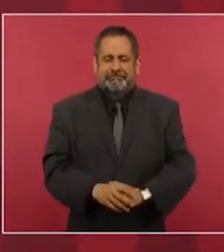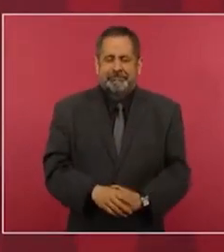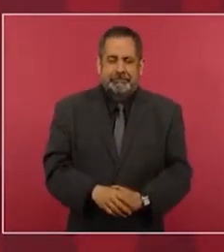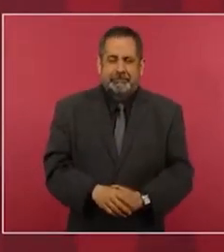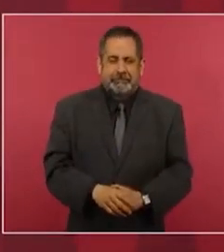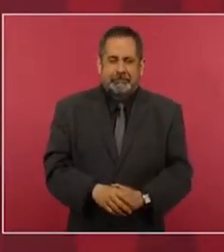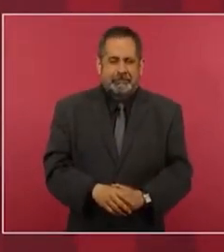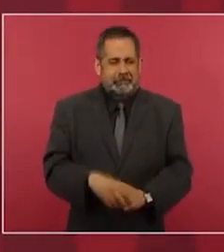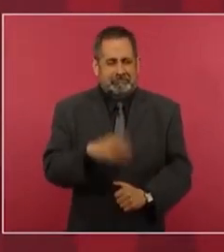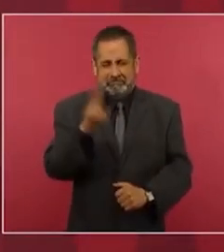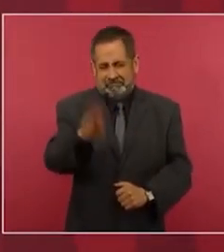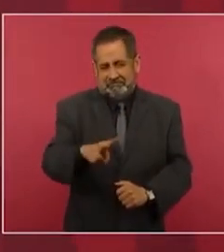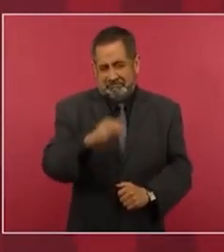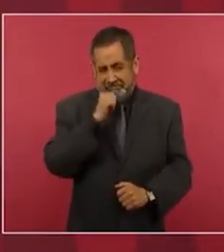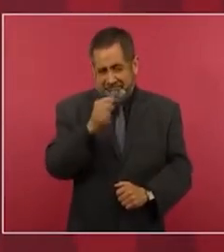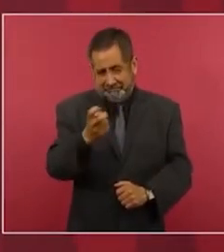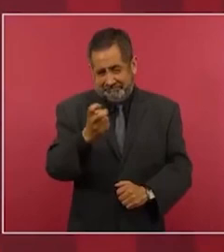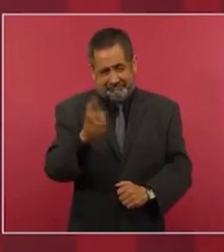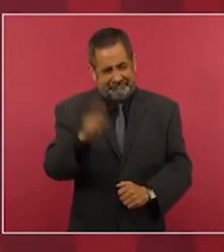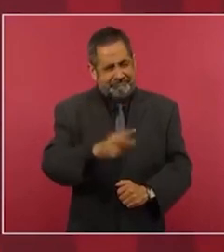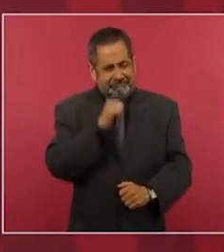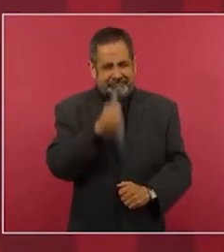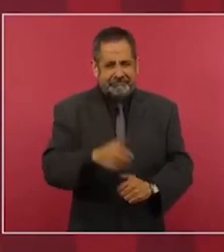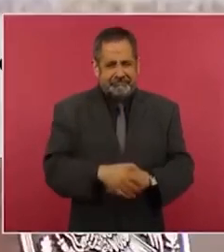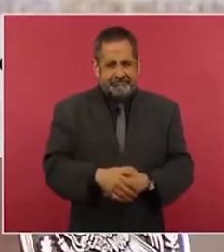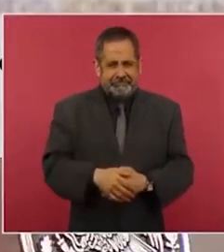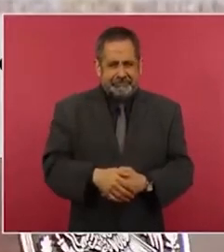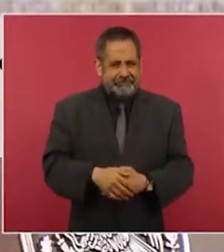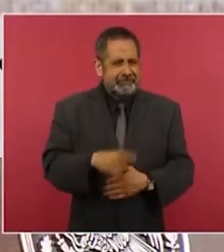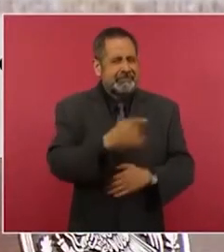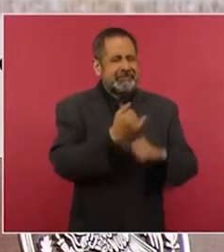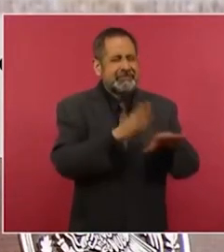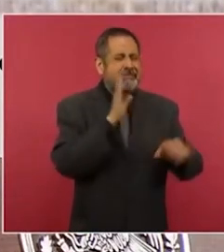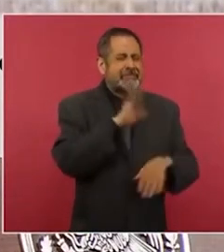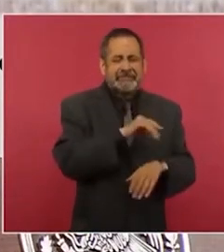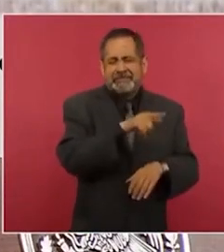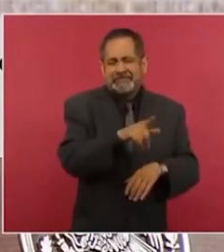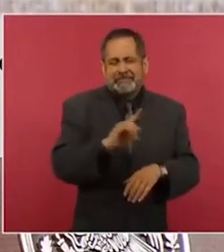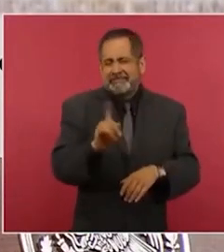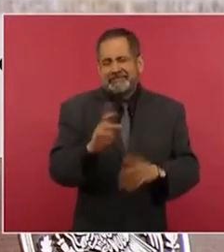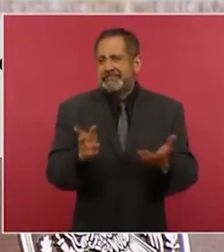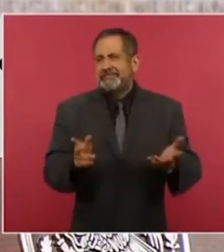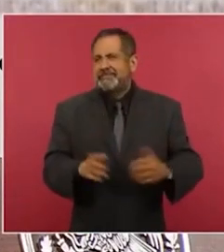porque no es cierto a lo mejor están mal informados es